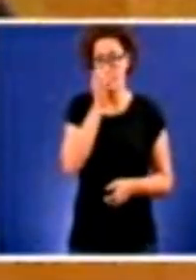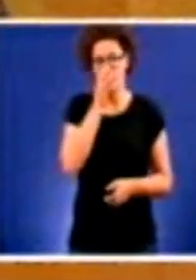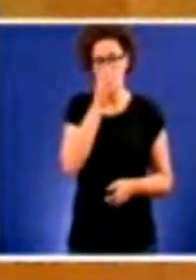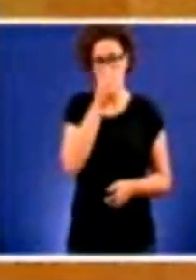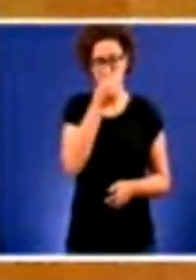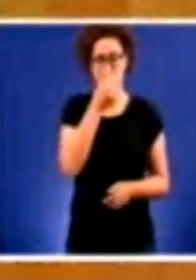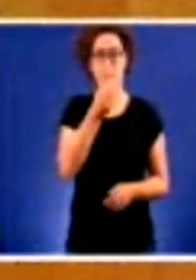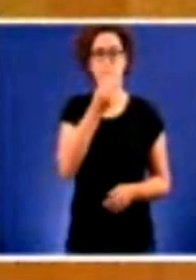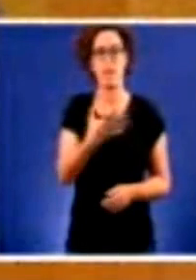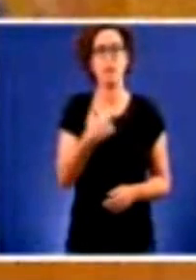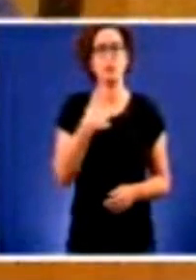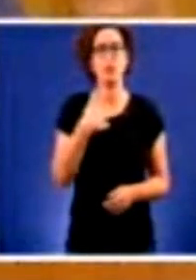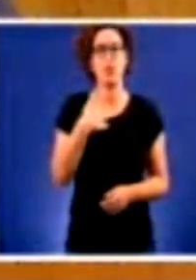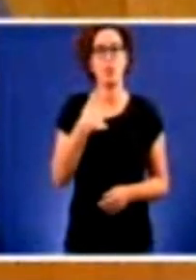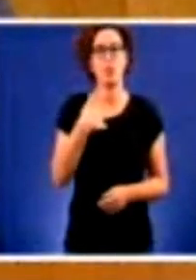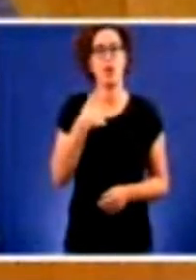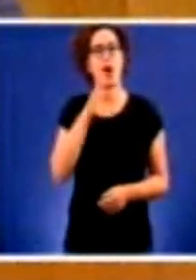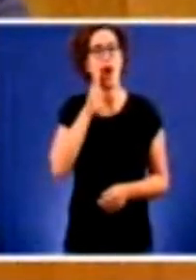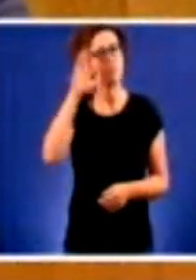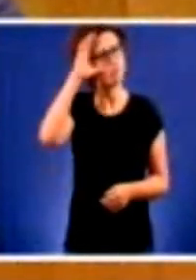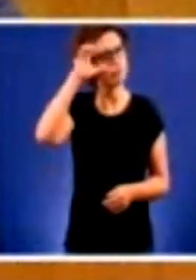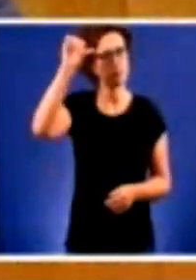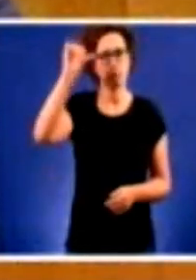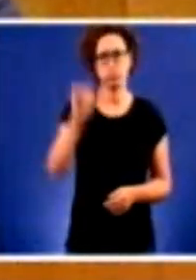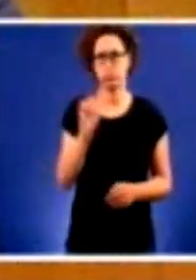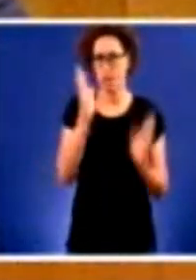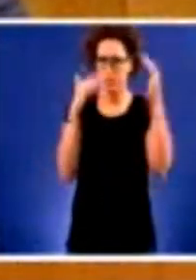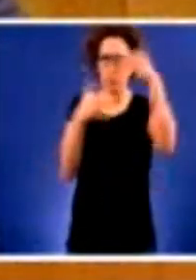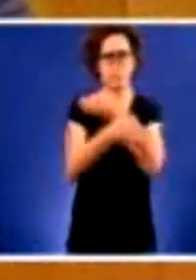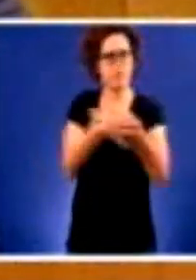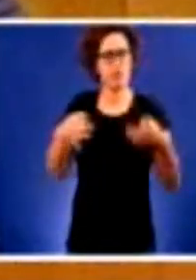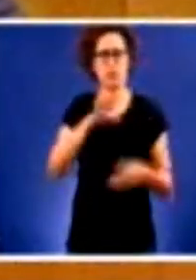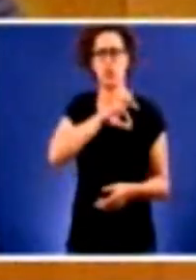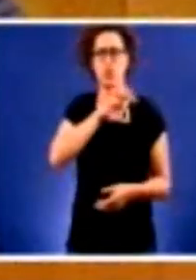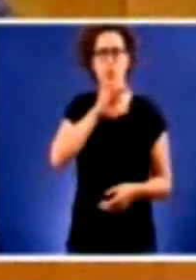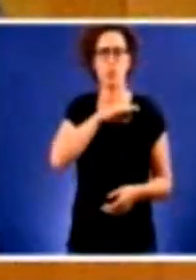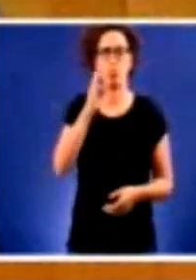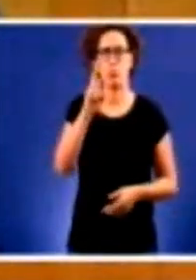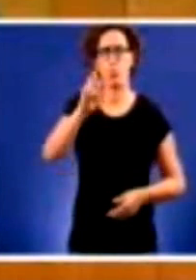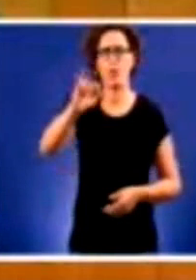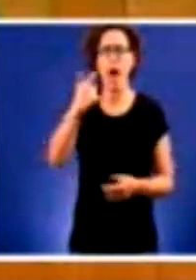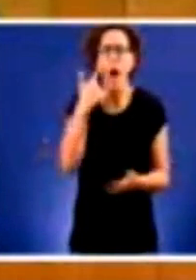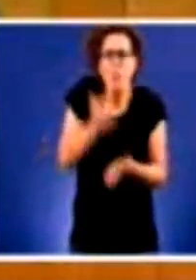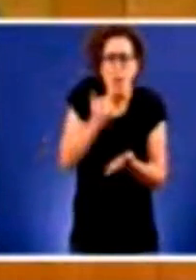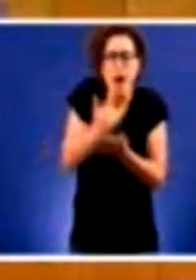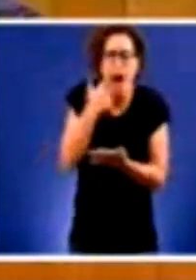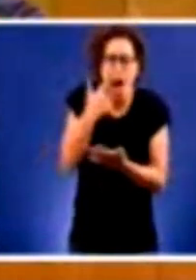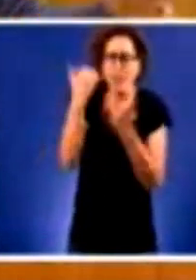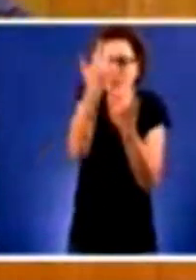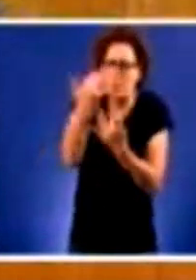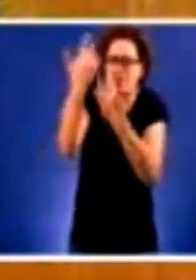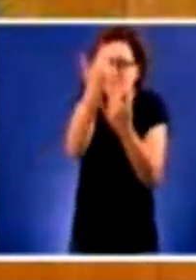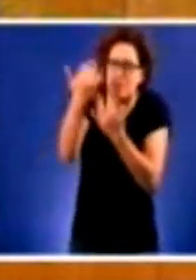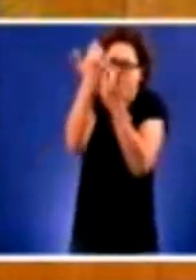Ben, eu estuve moi atenta o discurso do señor Puy a ver se me convencía dice, llevo prestar atención a ver se